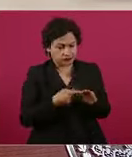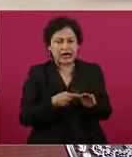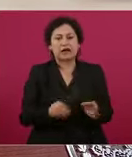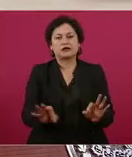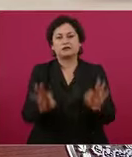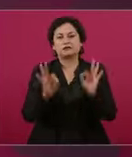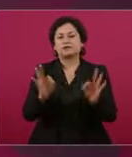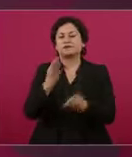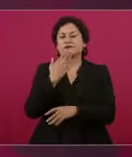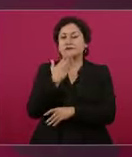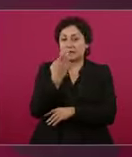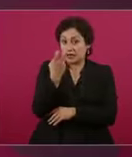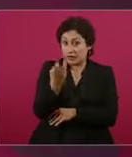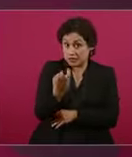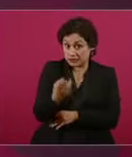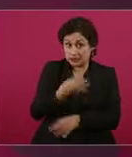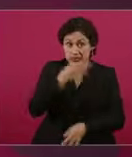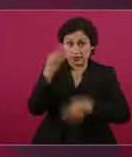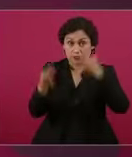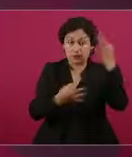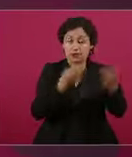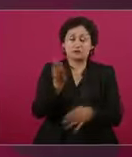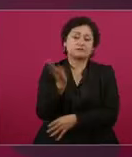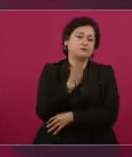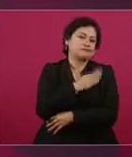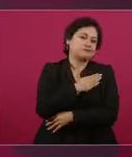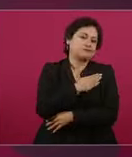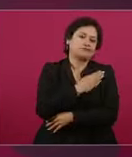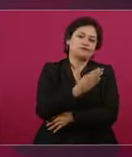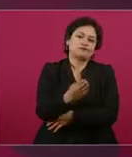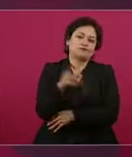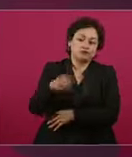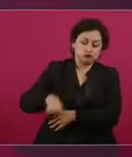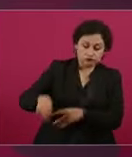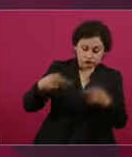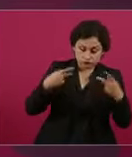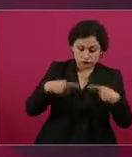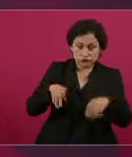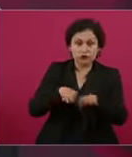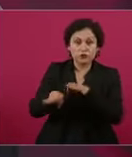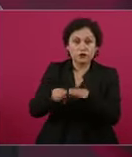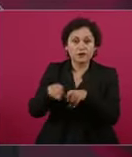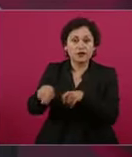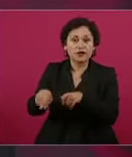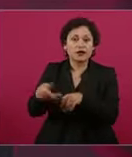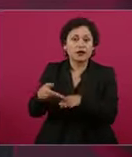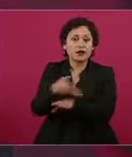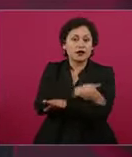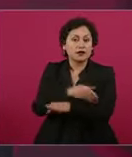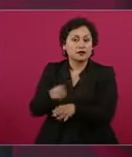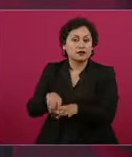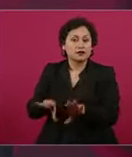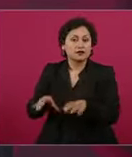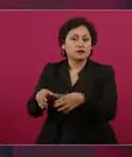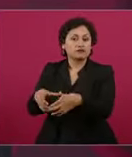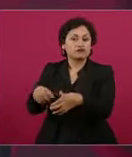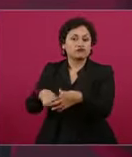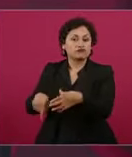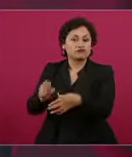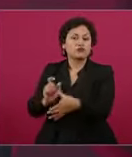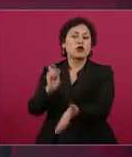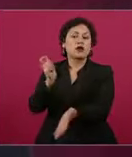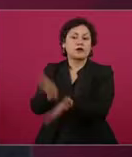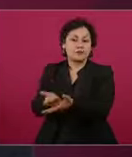es muy buena noticia para trabajadores, hay que hacer algunos otros